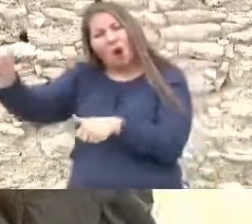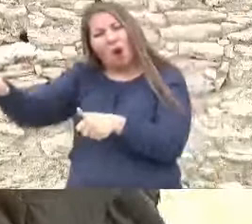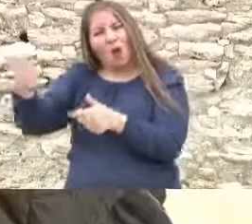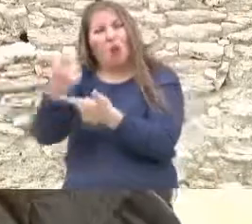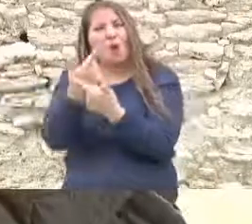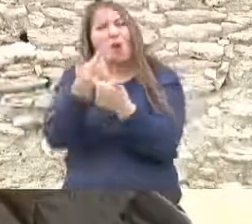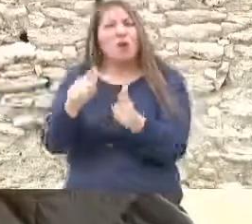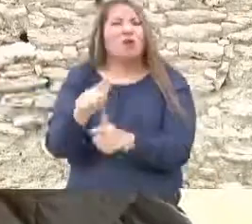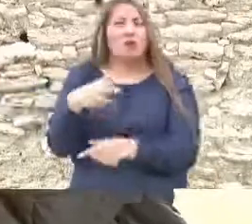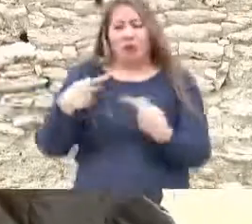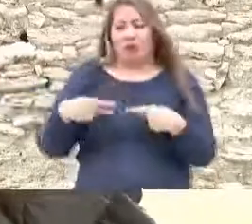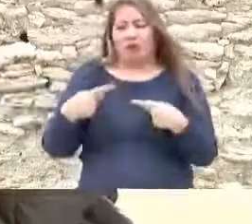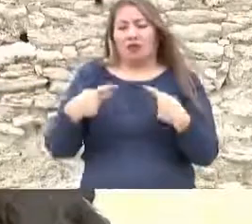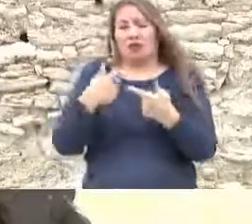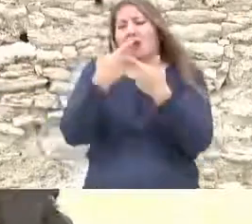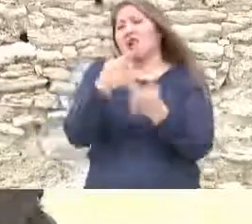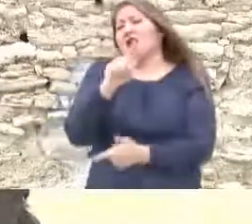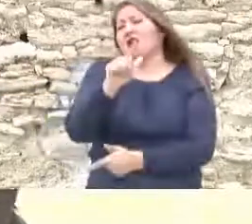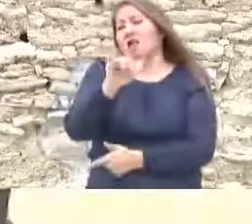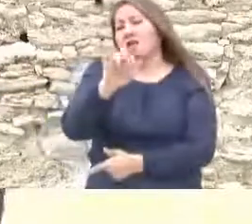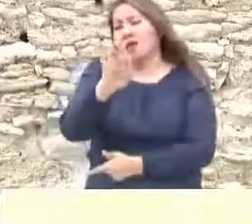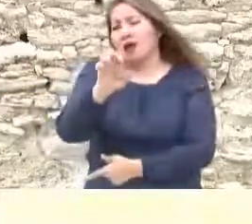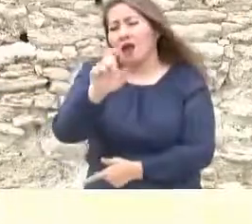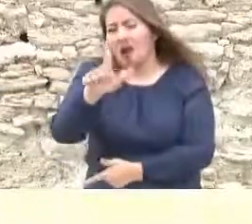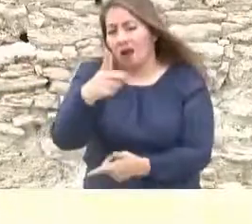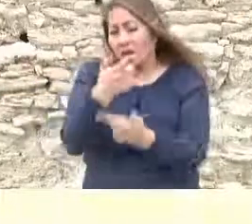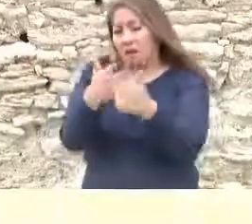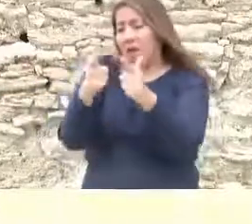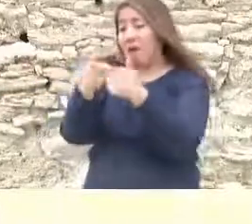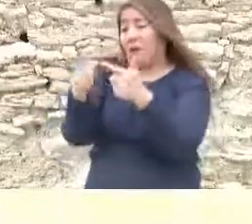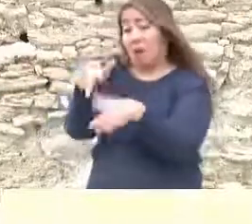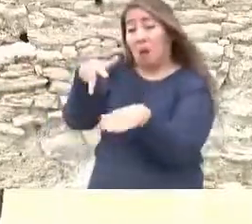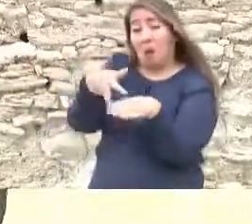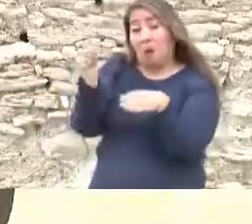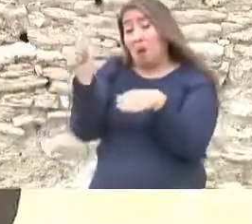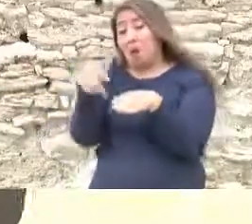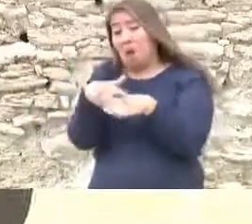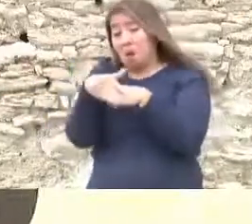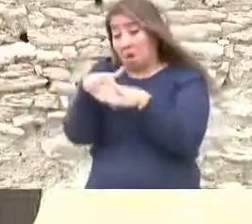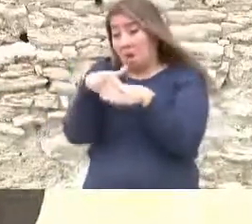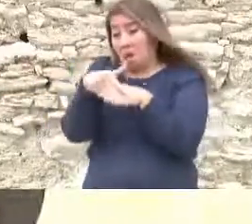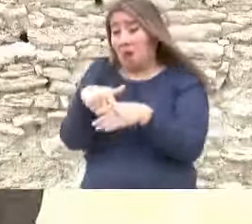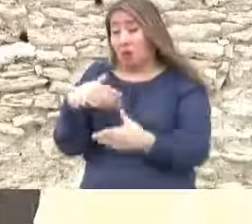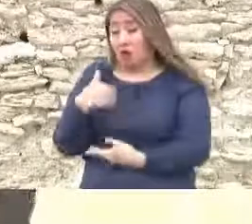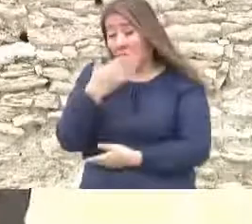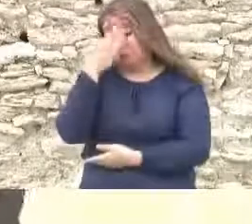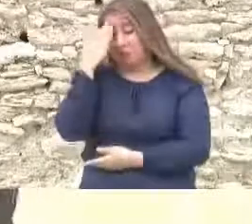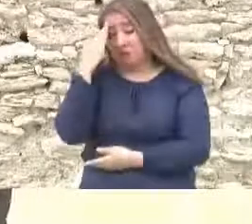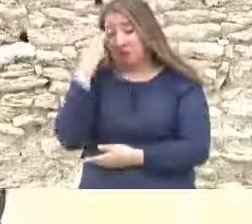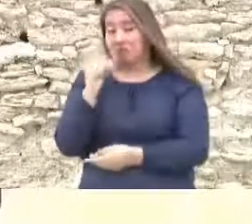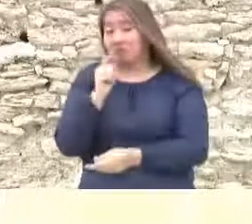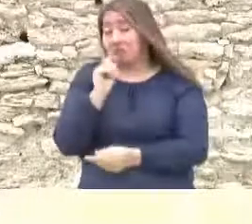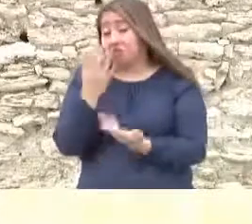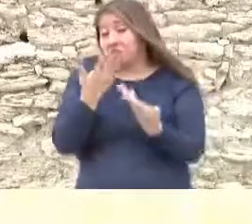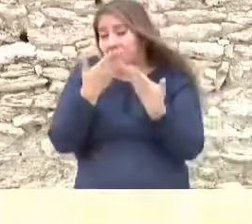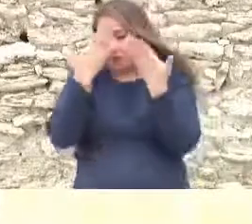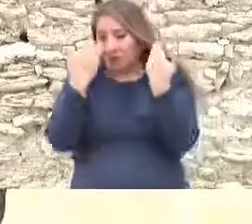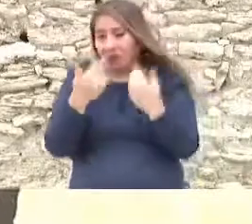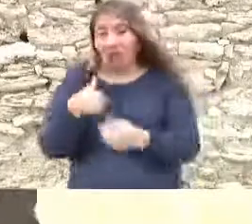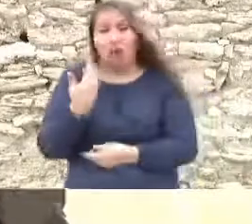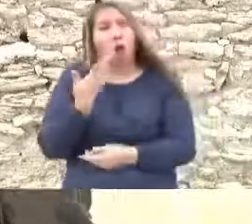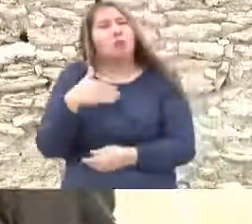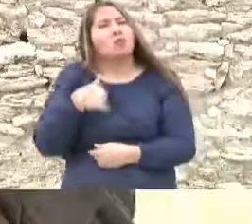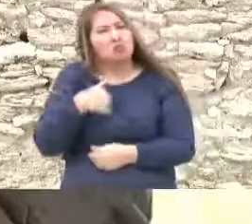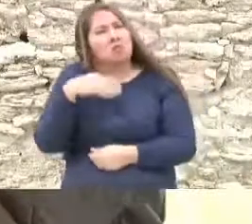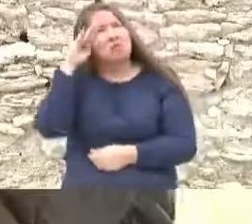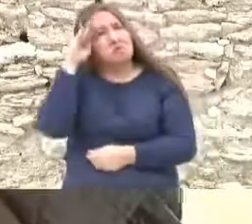al ejército invasor ese episodio no lo conocía conocía